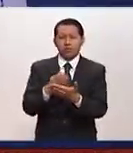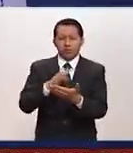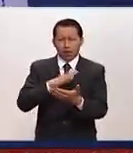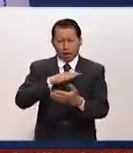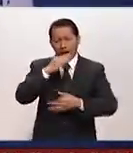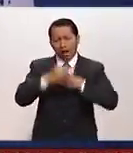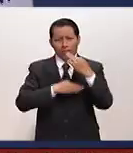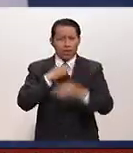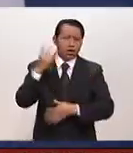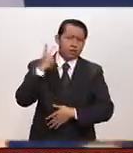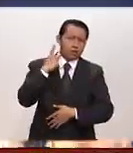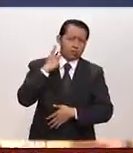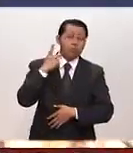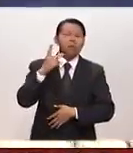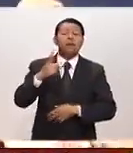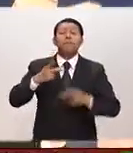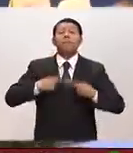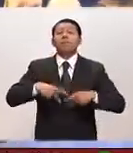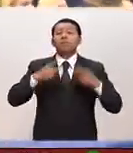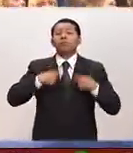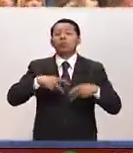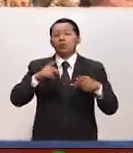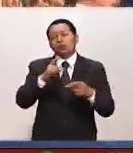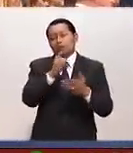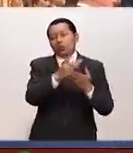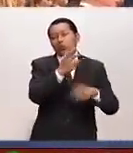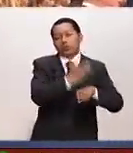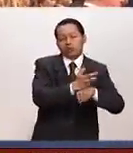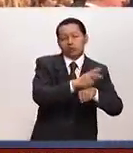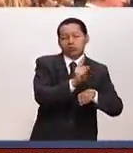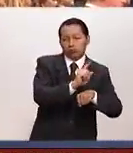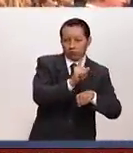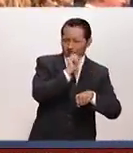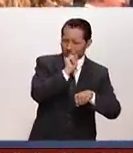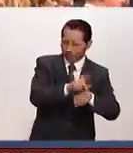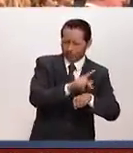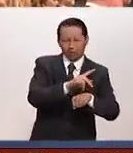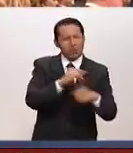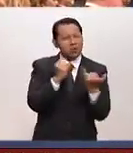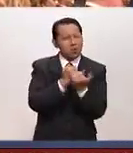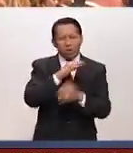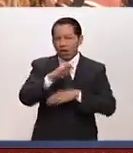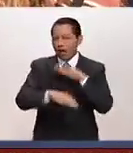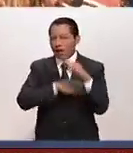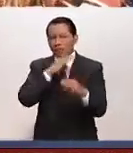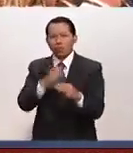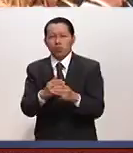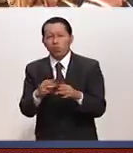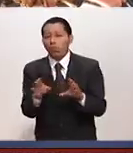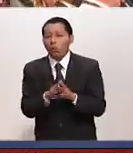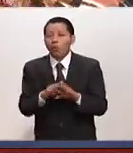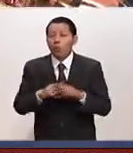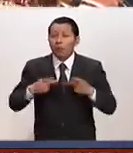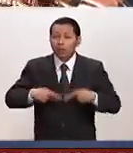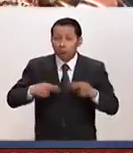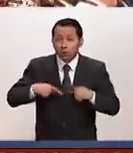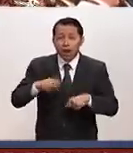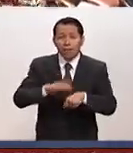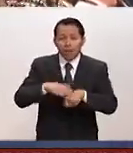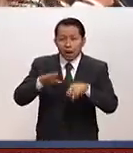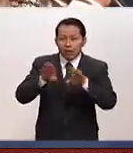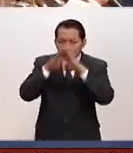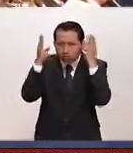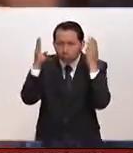porque el electorado, no solamente en Estados Unidos, sino en el mundo, se está convirtiendo en un electorado mucho más informado, mucho más